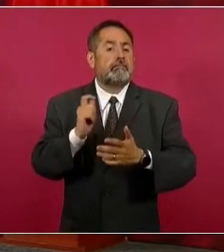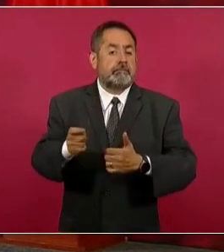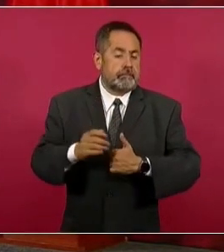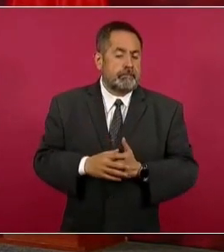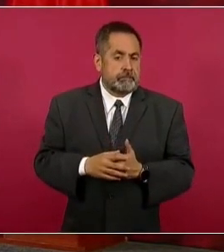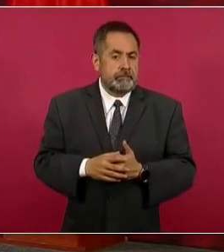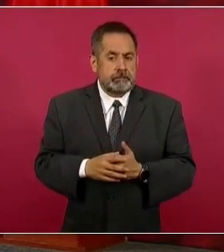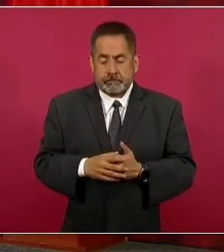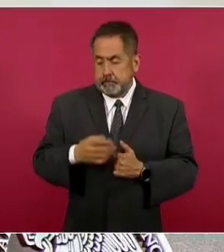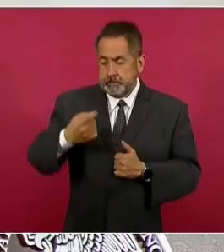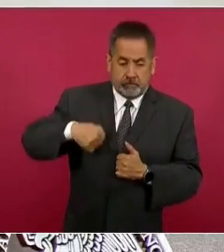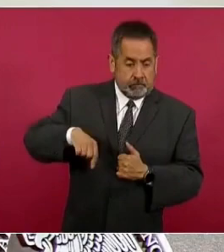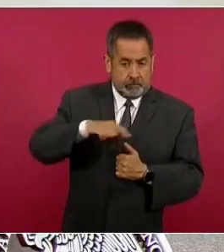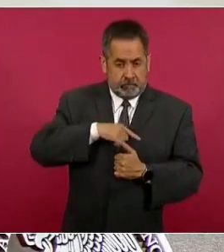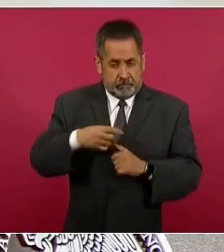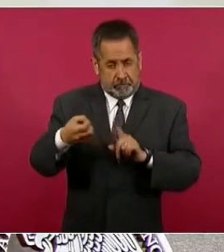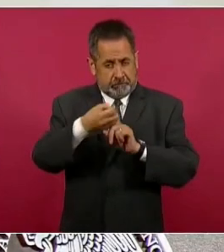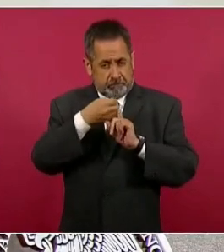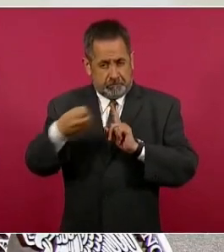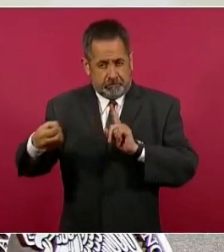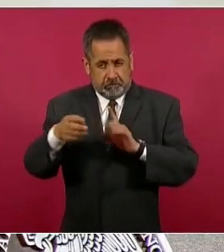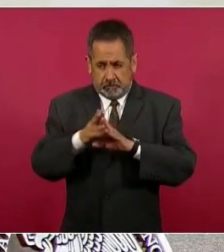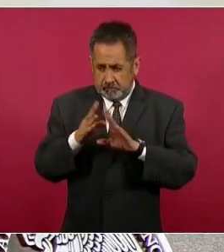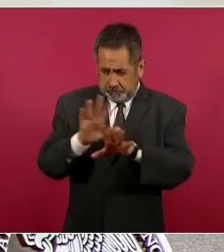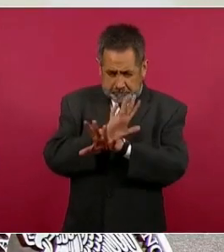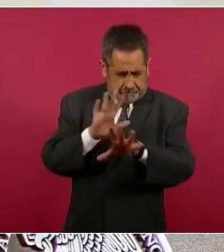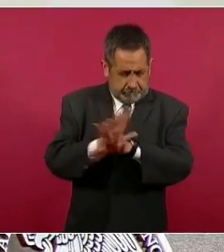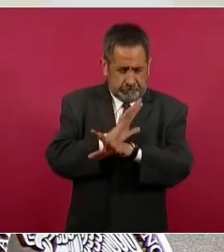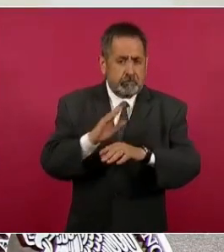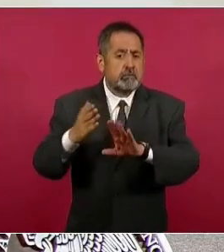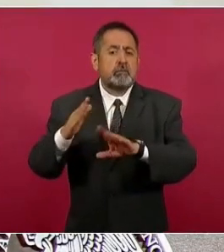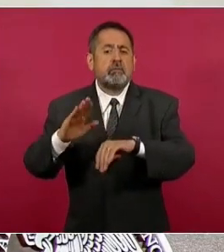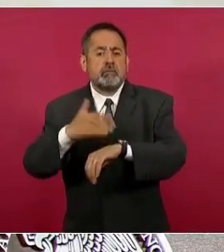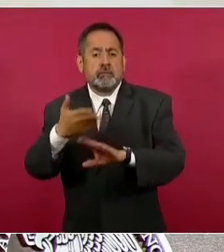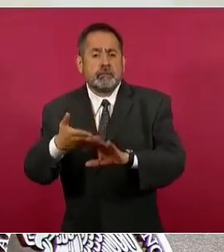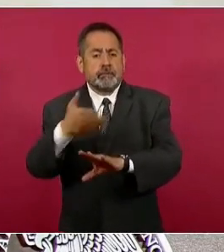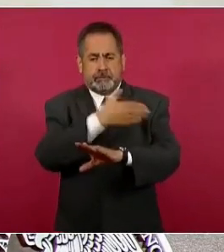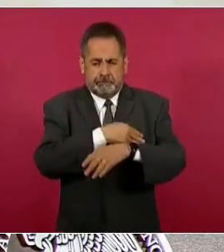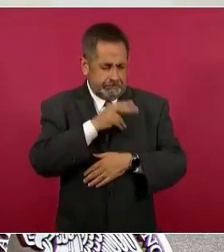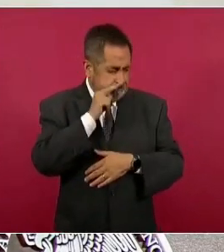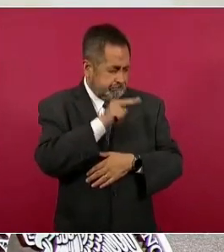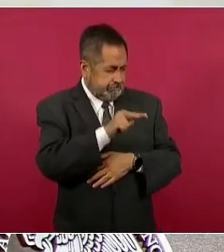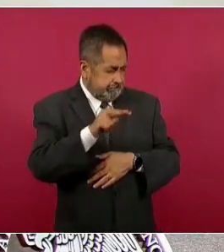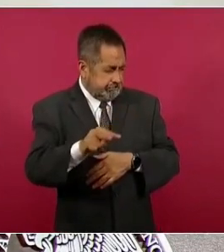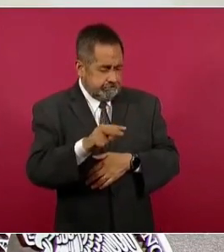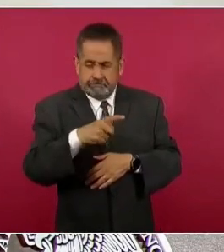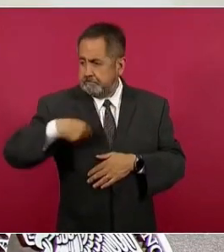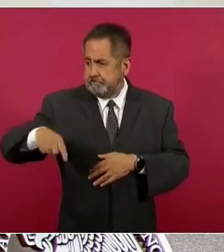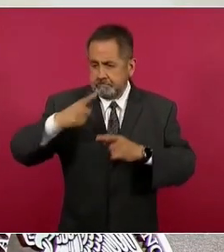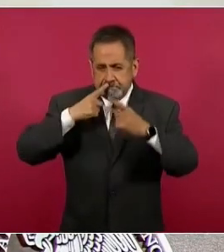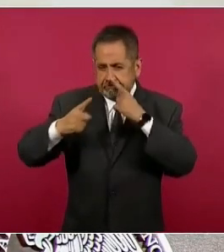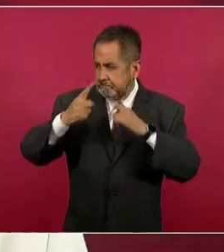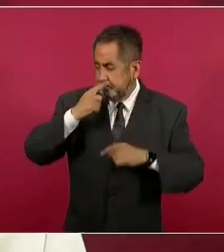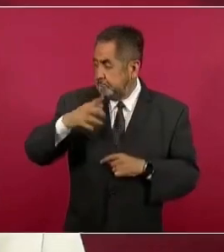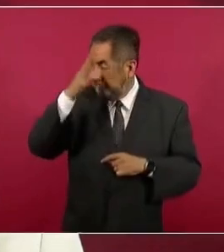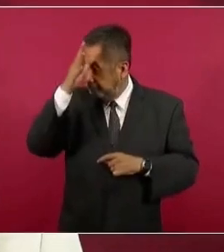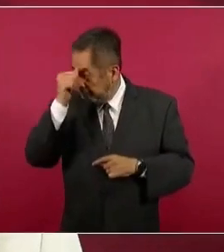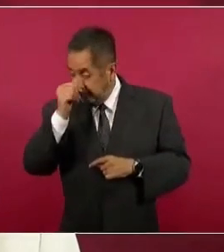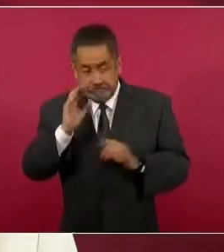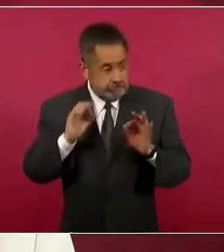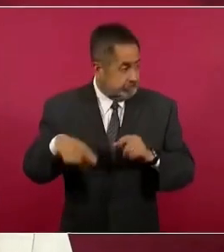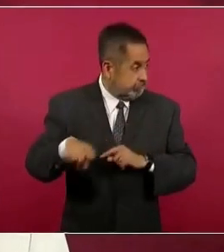llevamos a cabo es producto precisamente del diagnóstico, del consenso y de los acuerdos entre los diferentes protagonistas